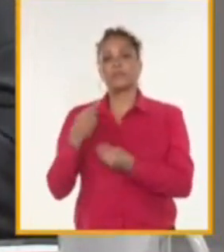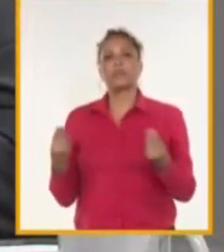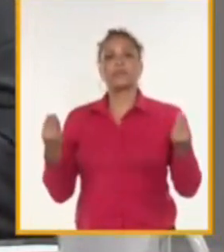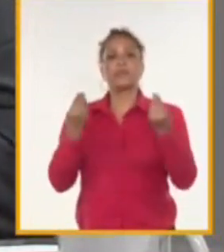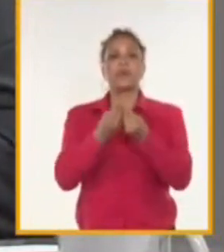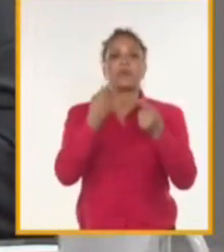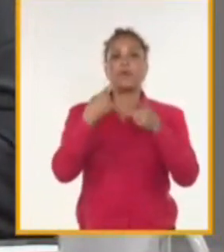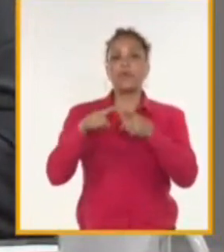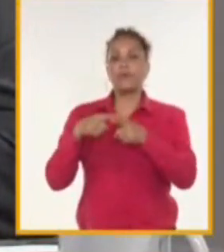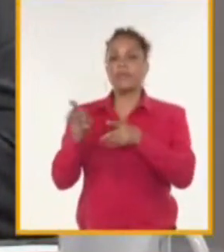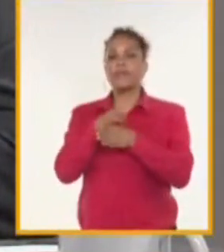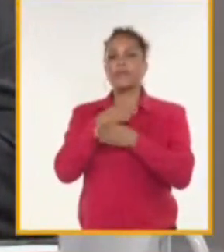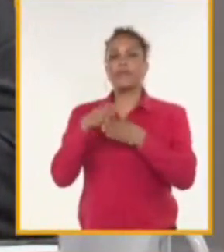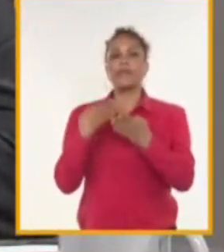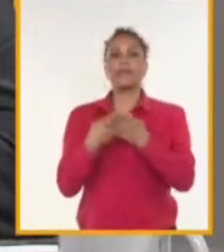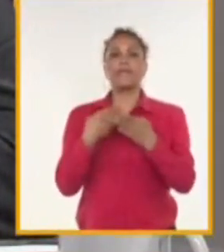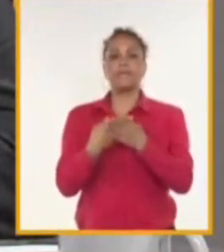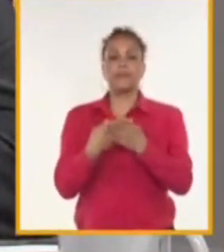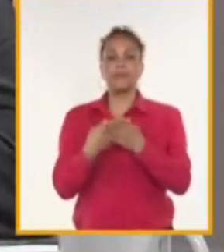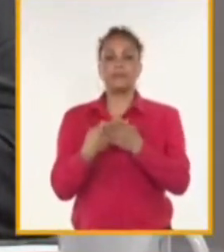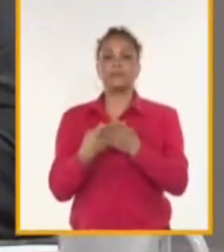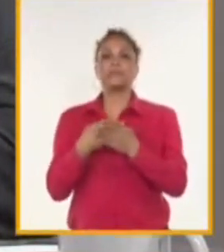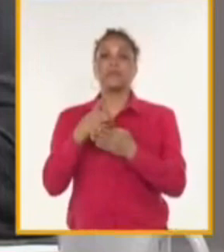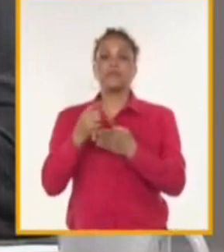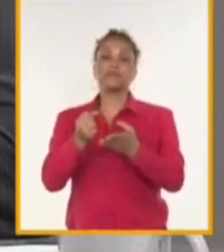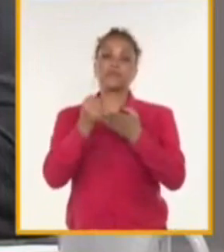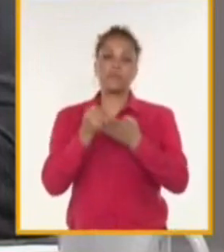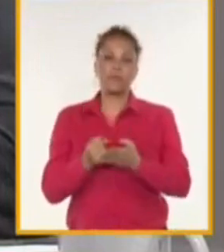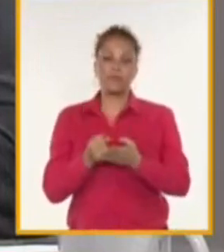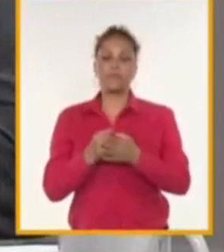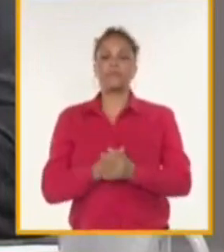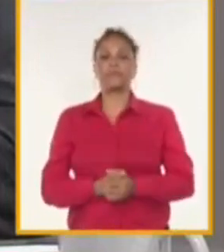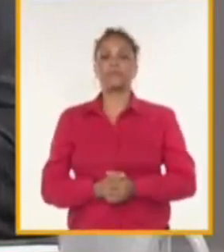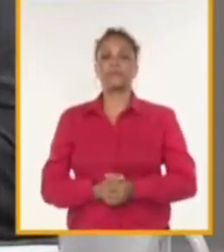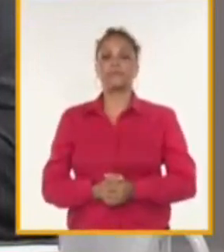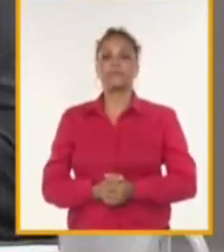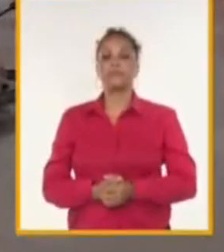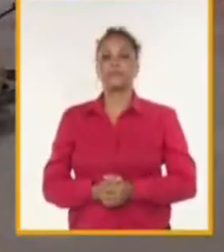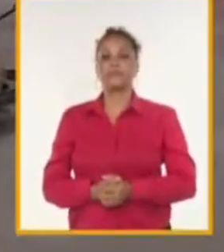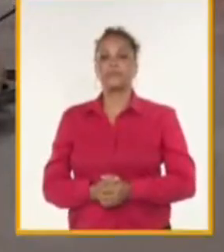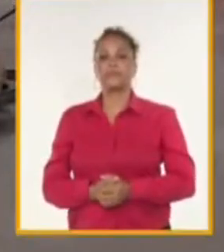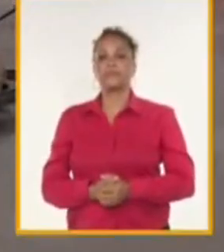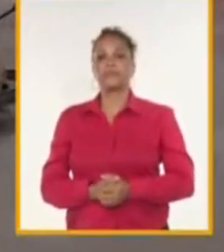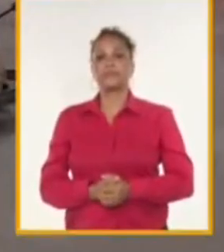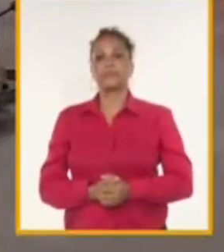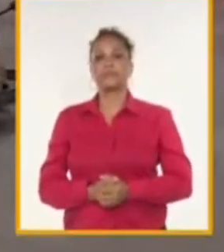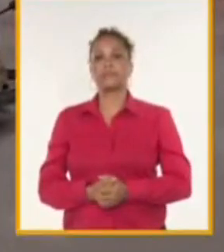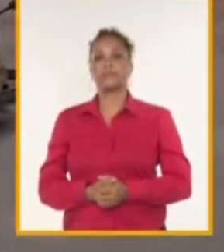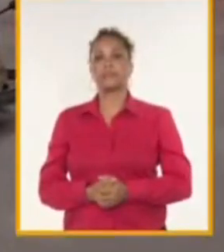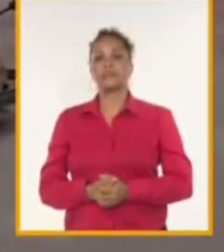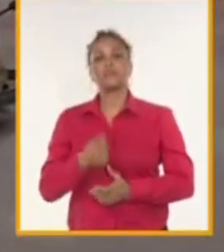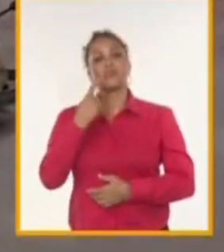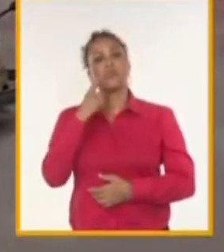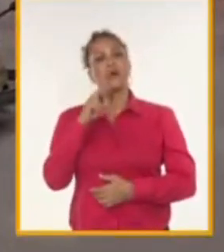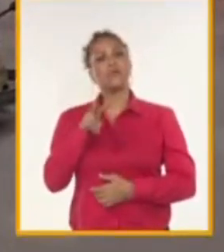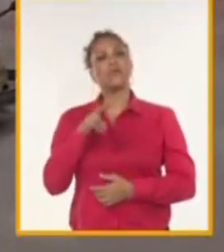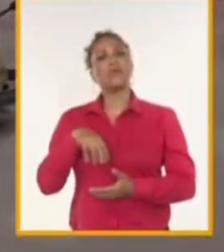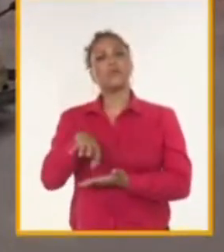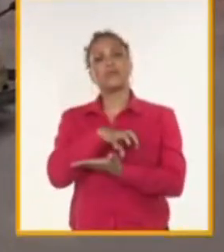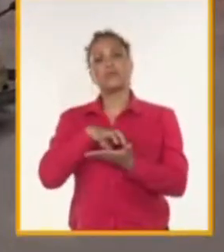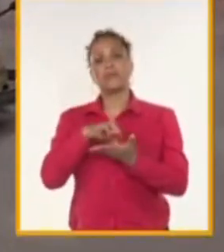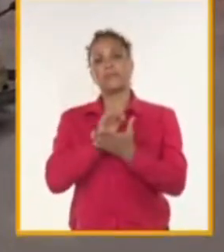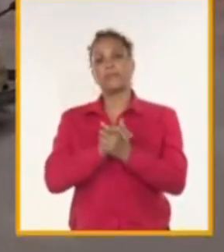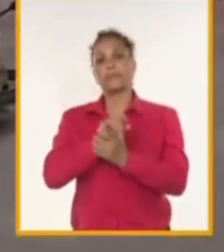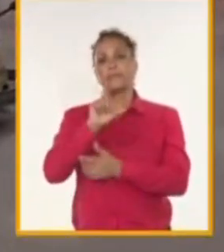otros organismos de la Administración Central del Estado que nos acompañan en esa labor. Cuando uno mira la zona, por supuesto, siempre